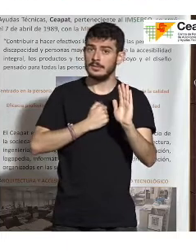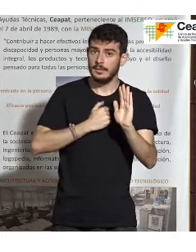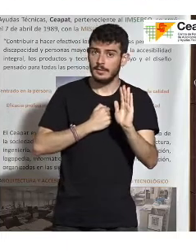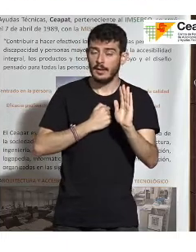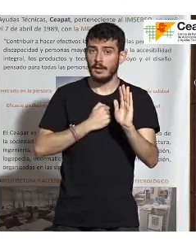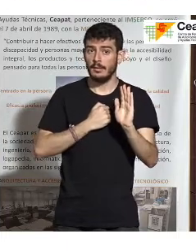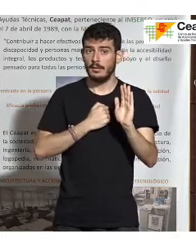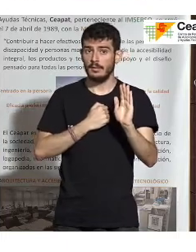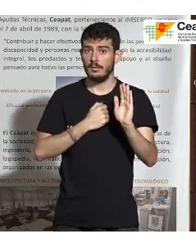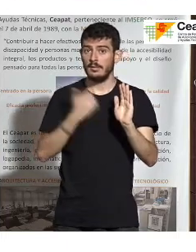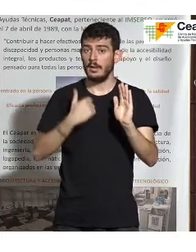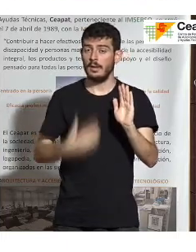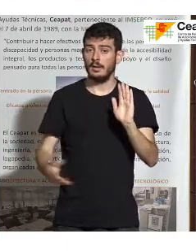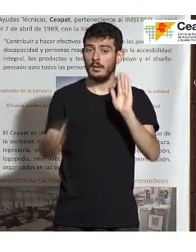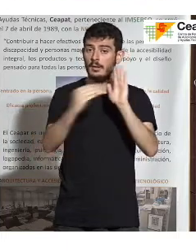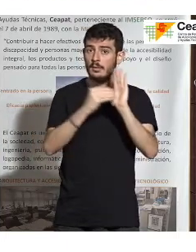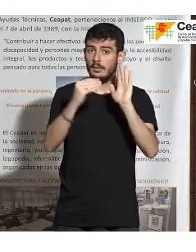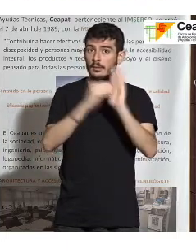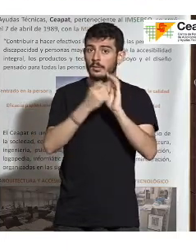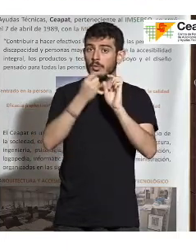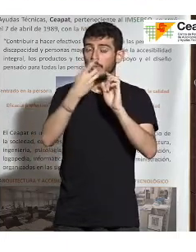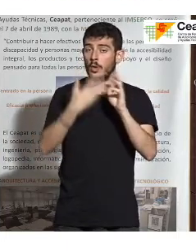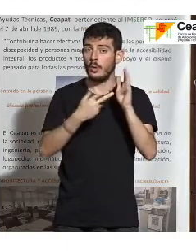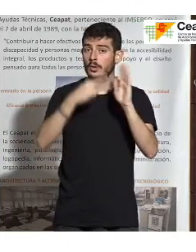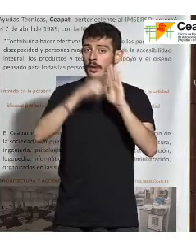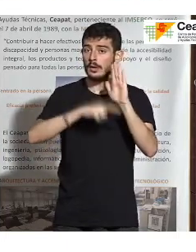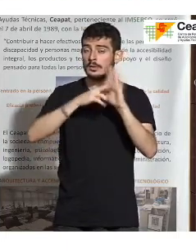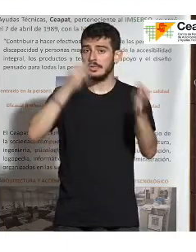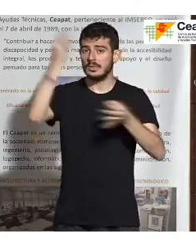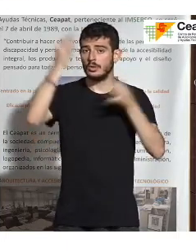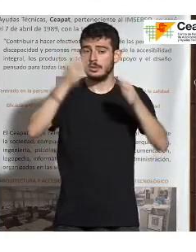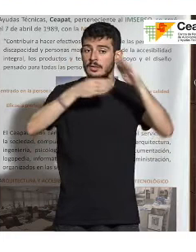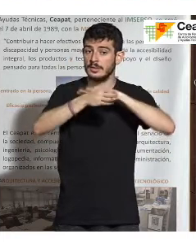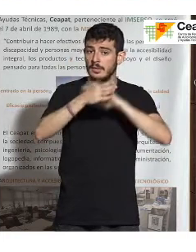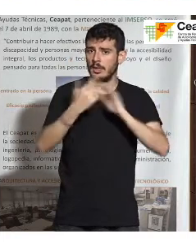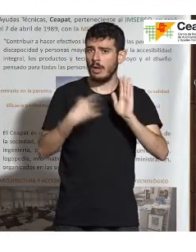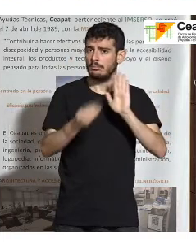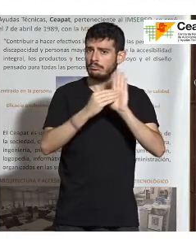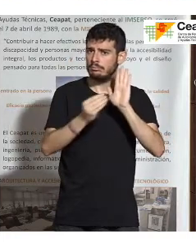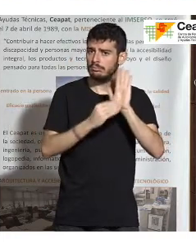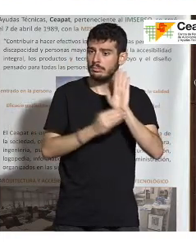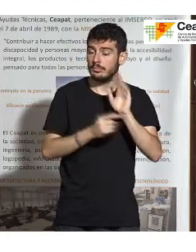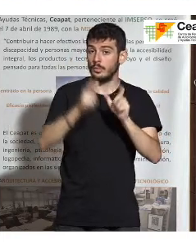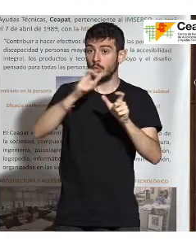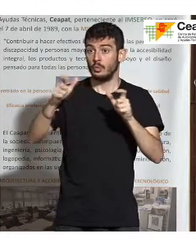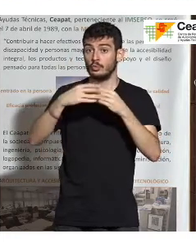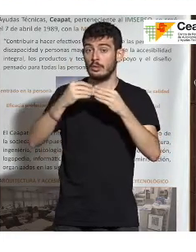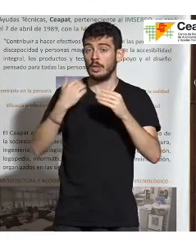en la que se han incorporado un buen número de requisitos de accesibilidad que los propios usuarios entienden como suficientes,